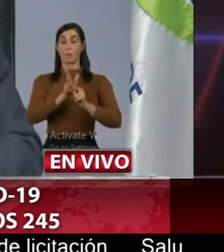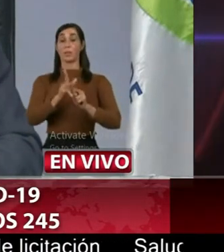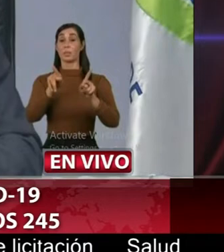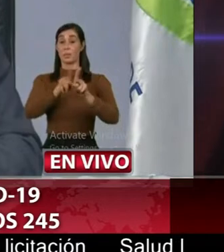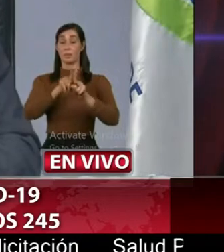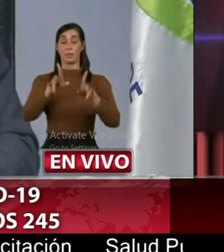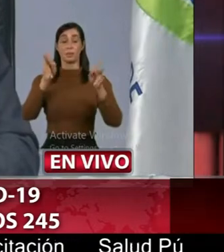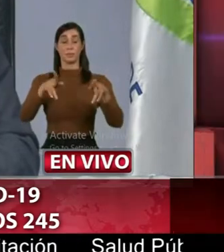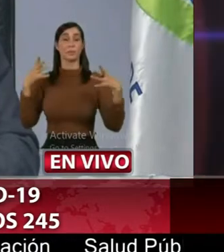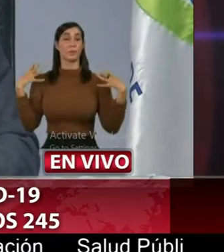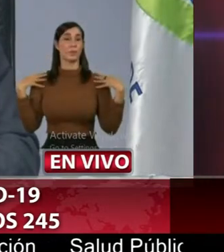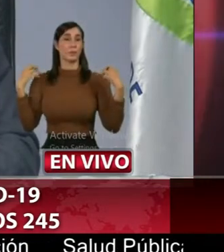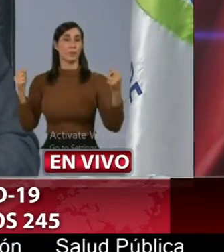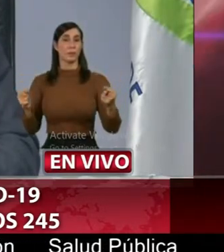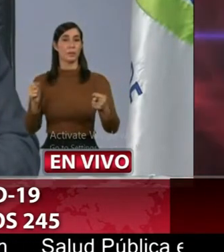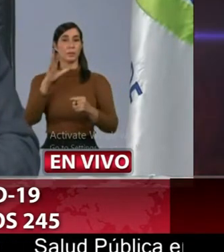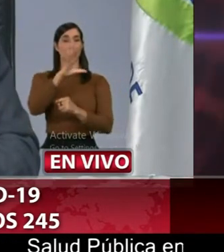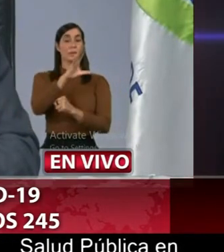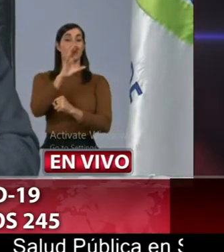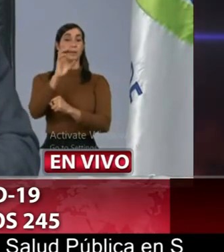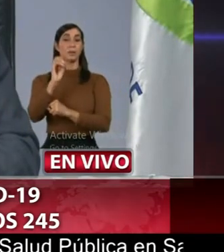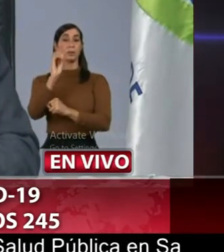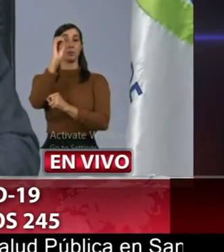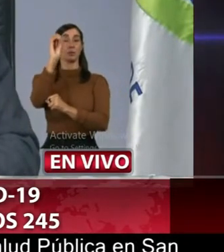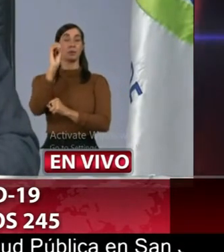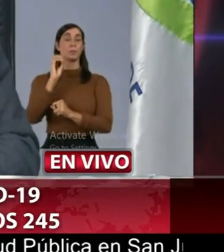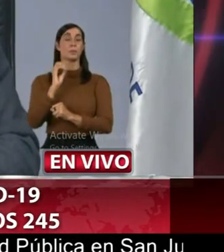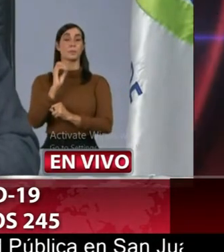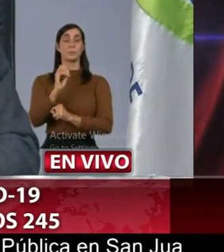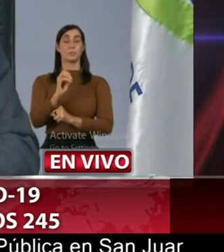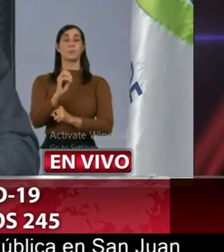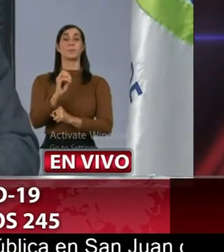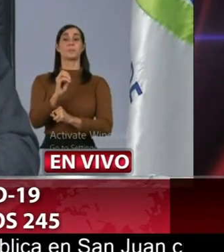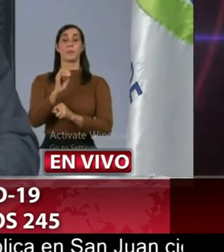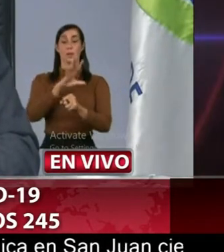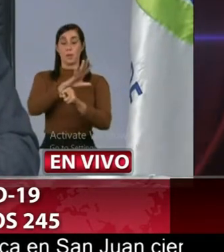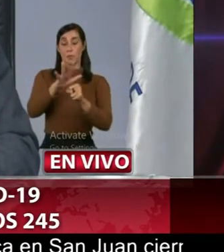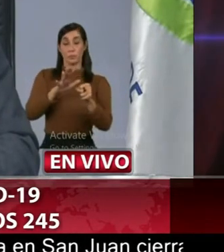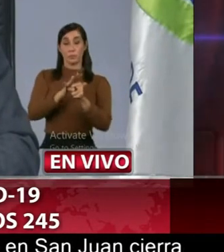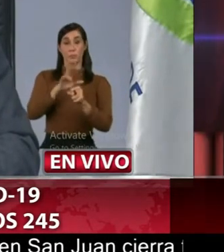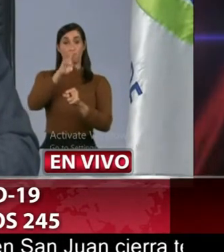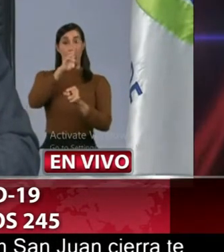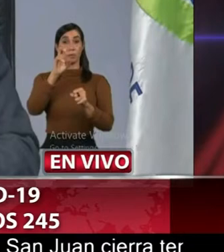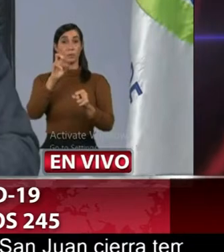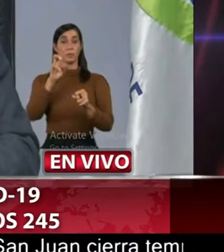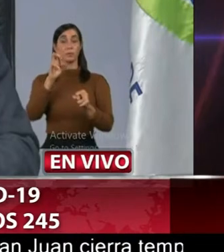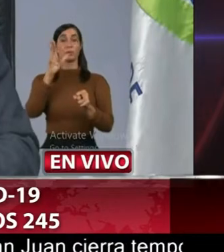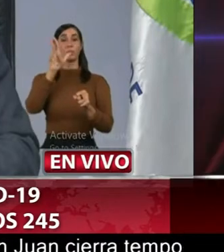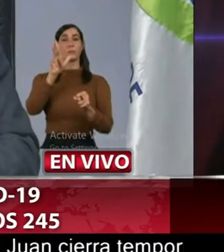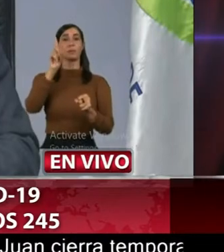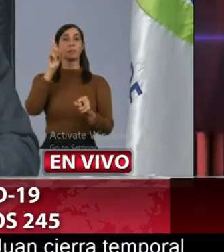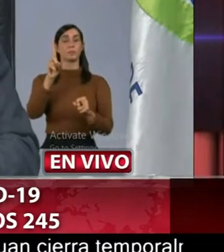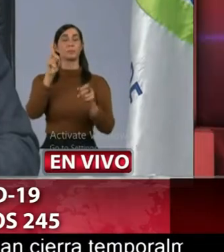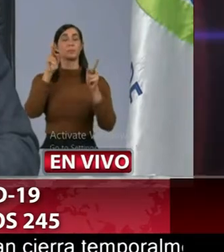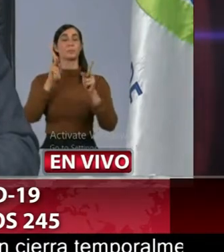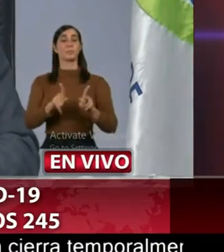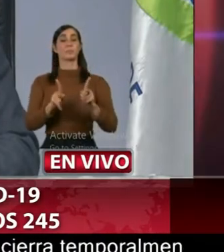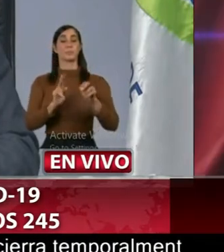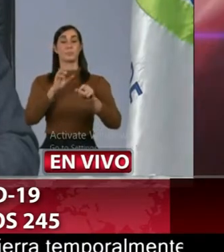recuperados el 50% un total de 231 personas